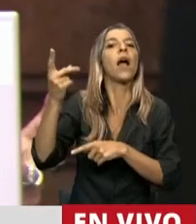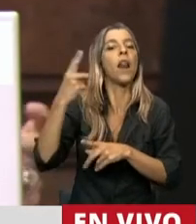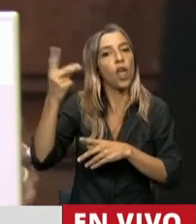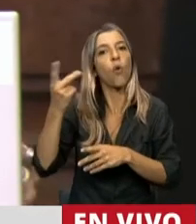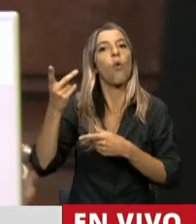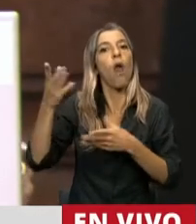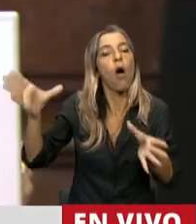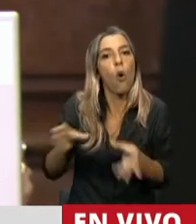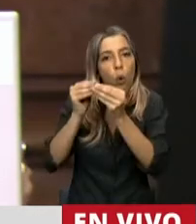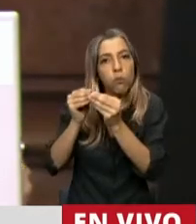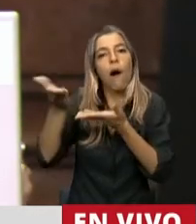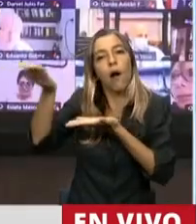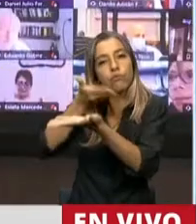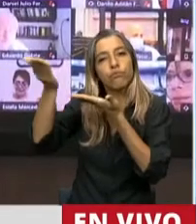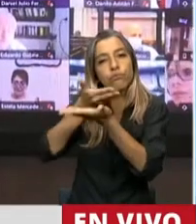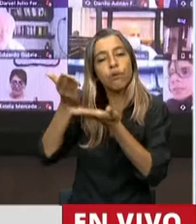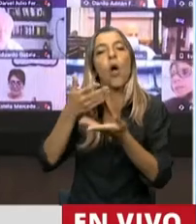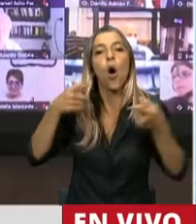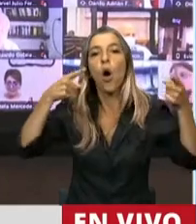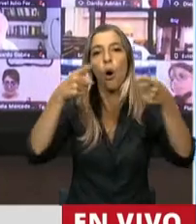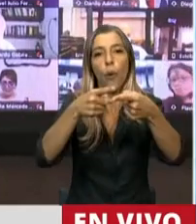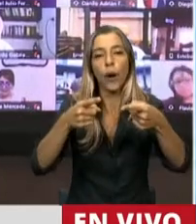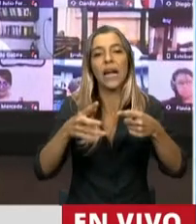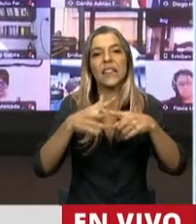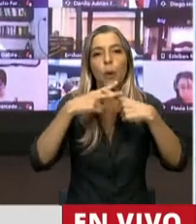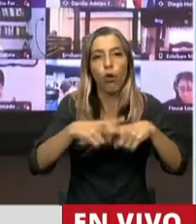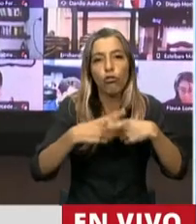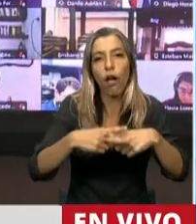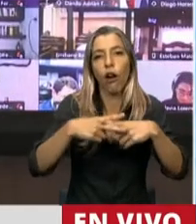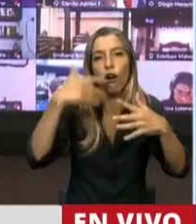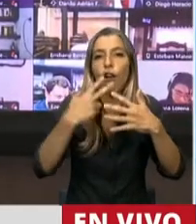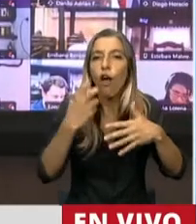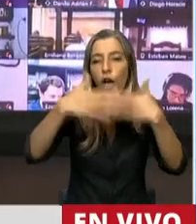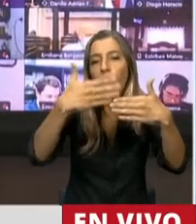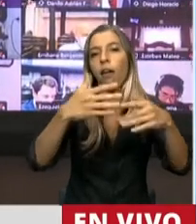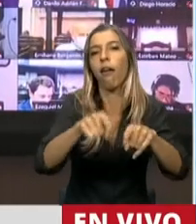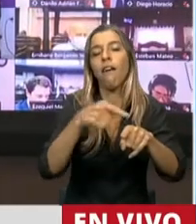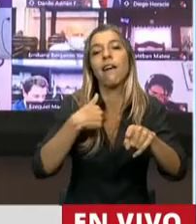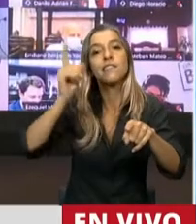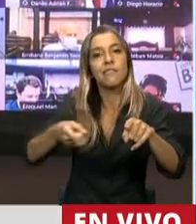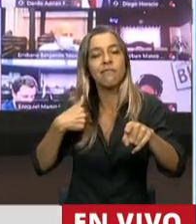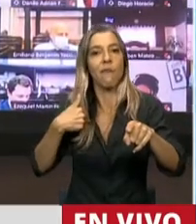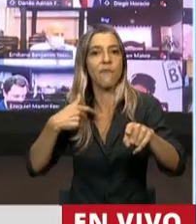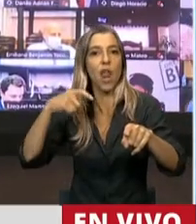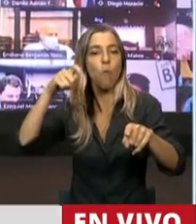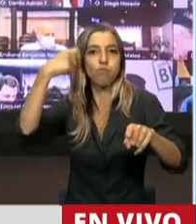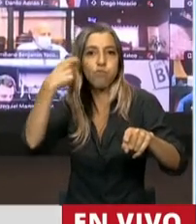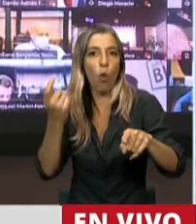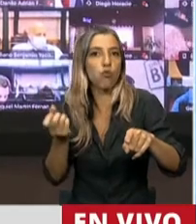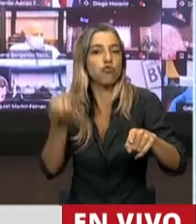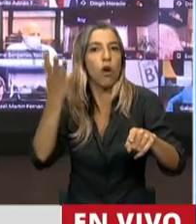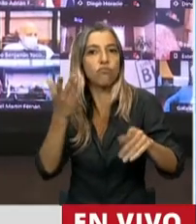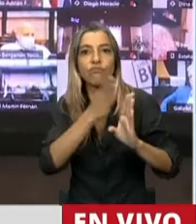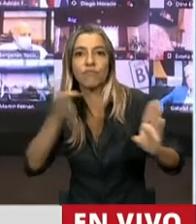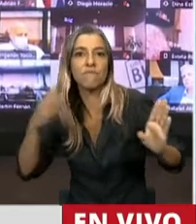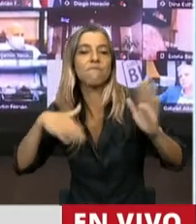cultural y tecnológica, buscando y beneficiando la distribución y producción de las obras artísticas y